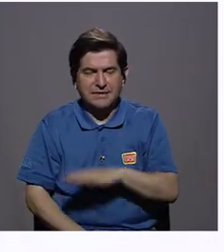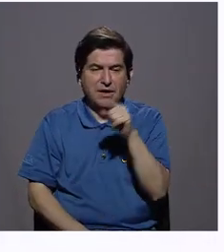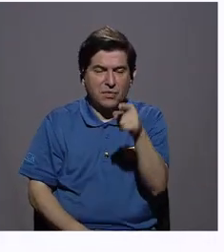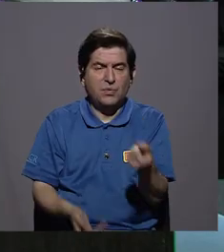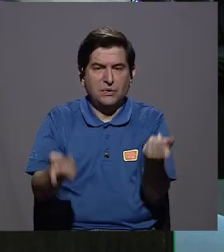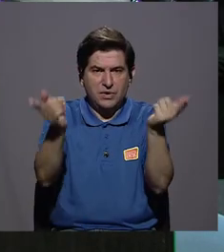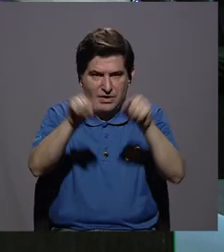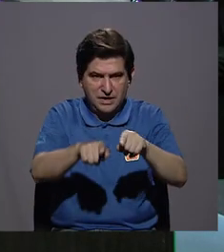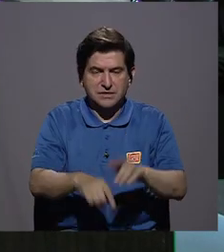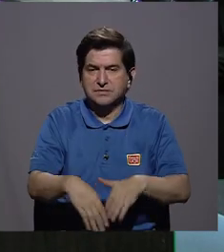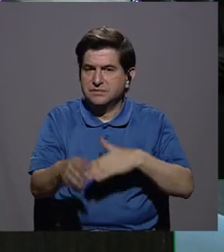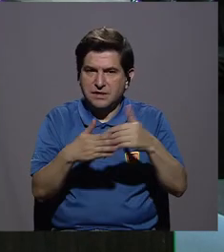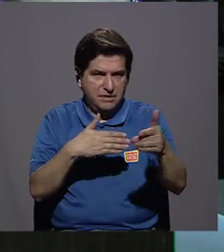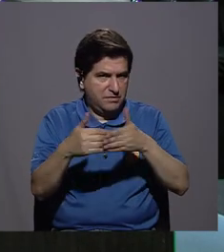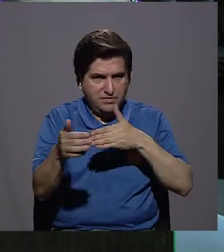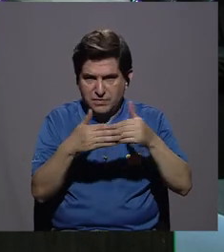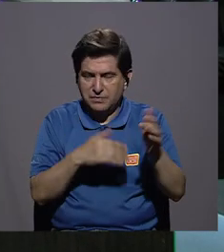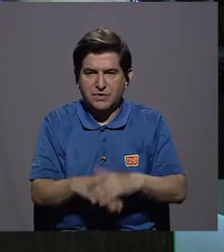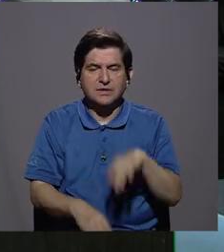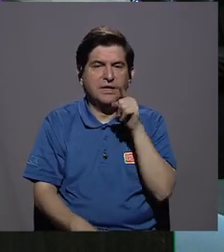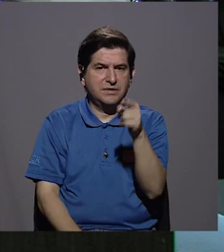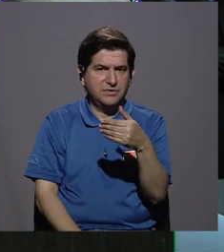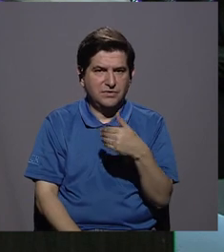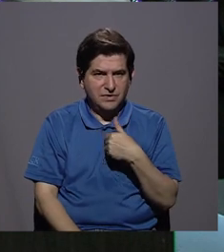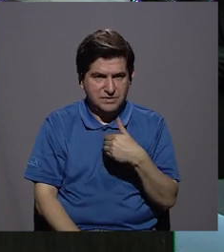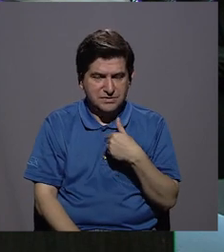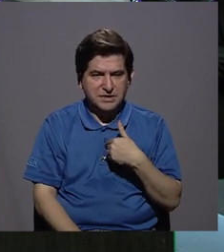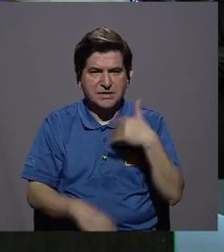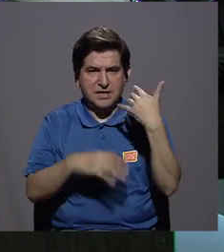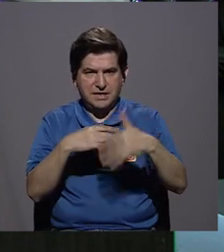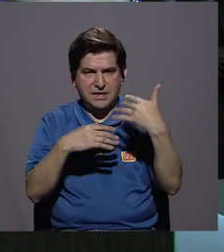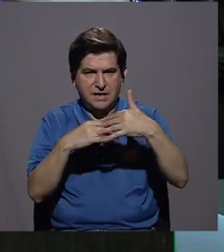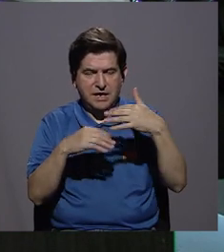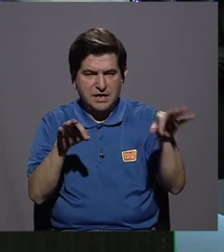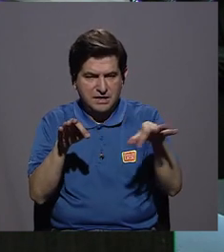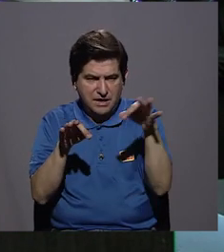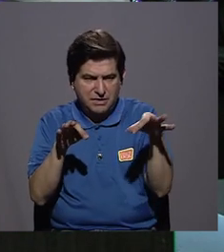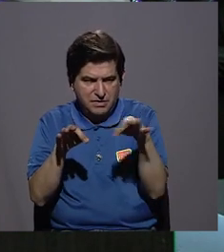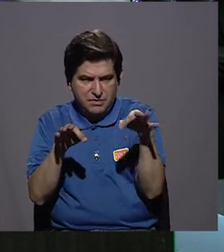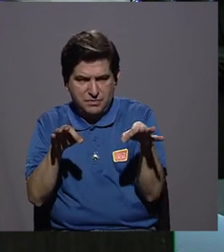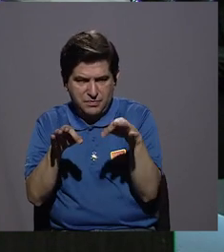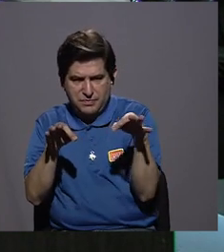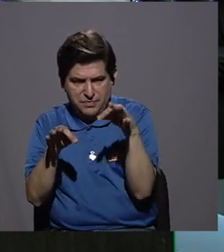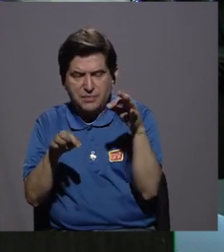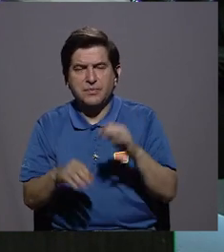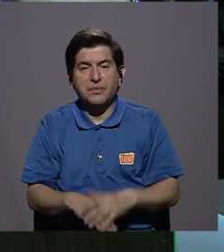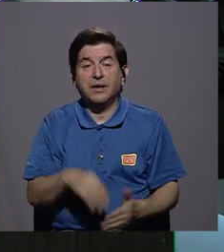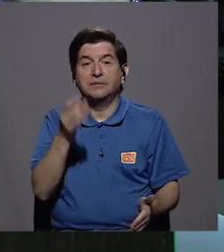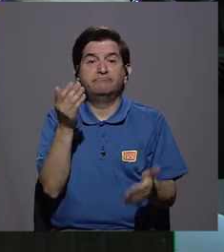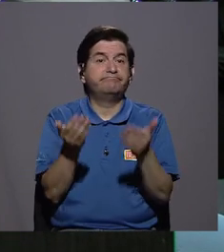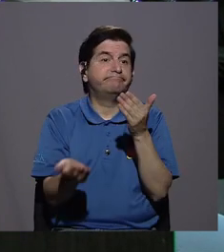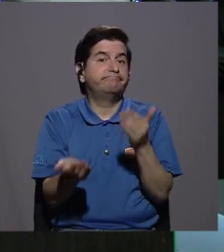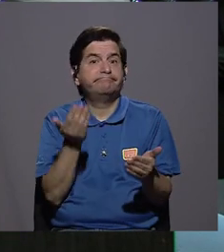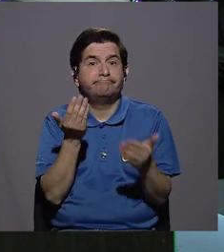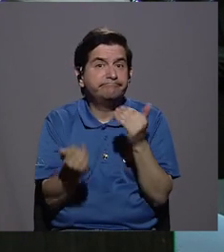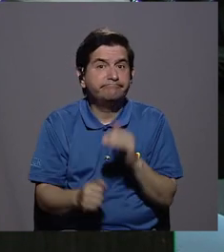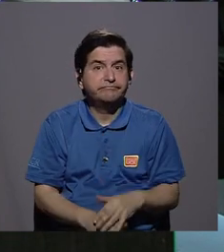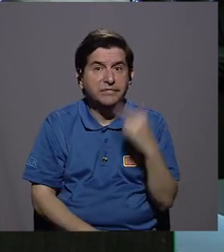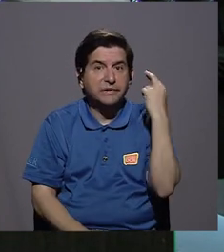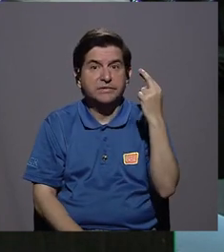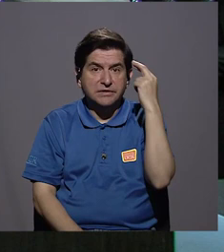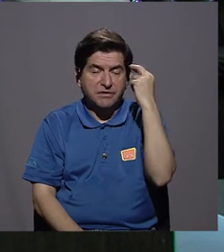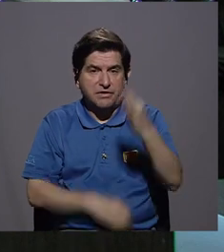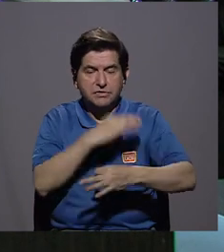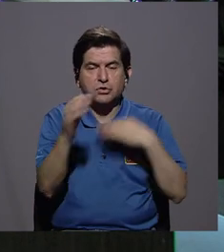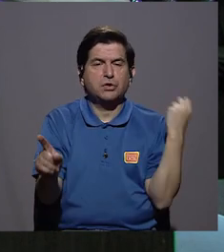digamos, en esta, ¿verdad? A pesar de que esta tiene, es una herida cocida, ¿verdad? Es una herida posiblemente por